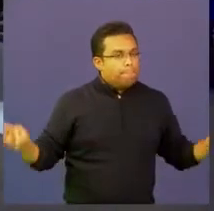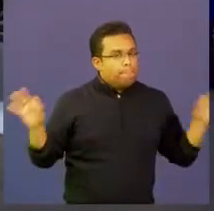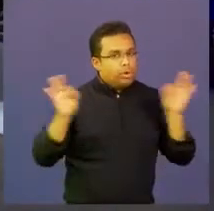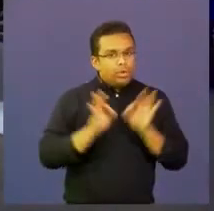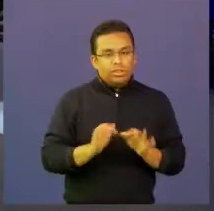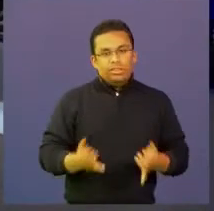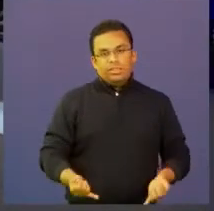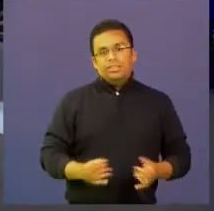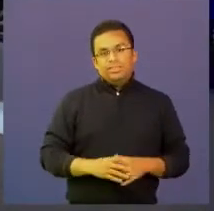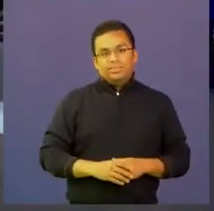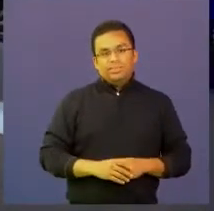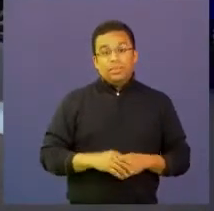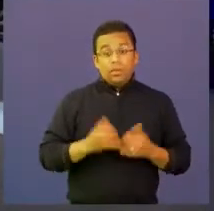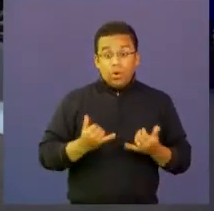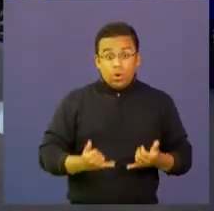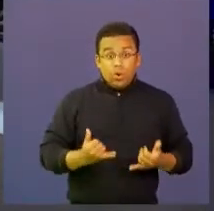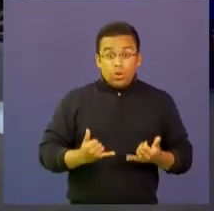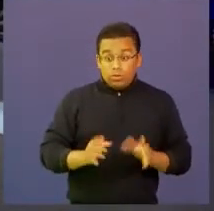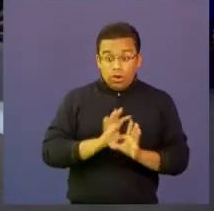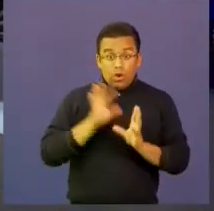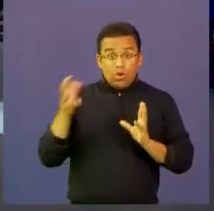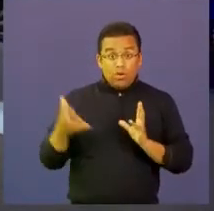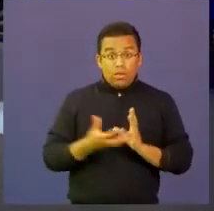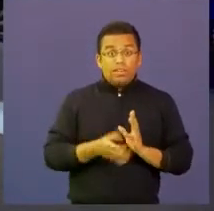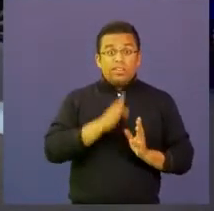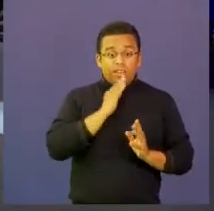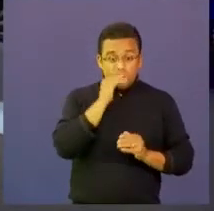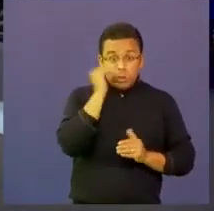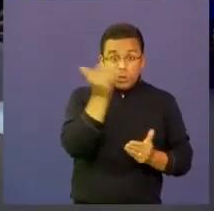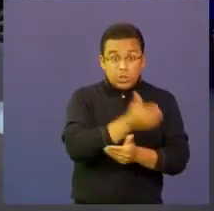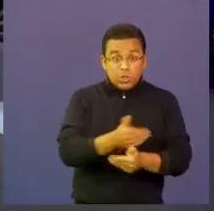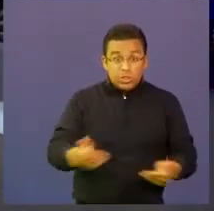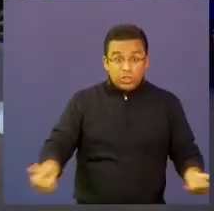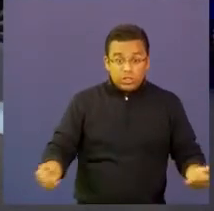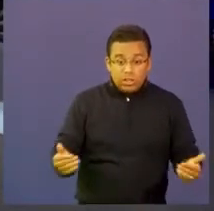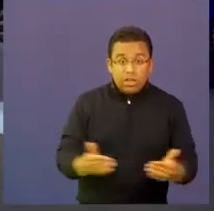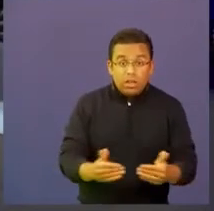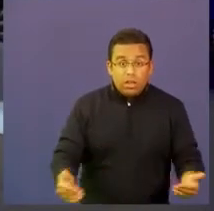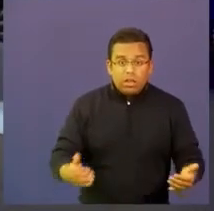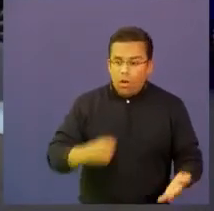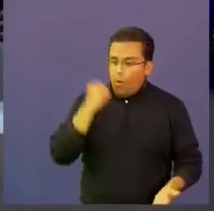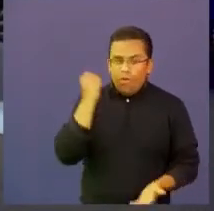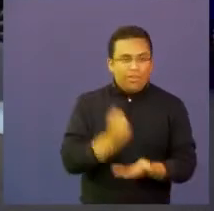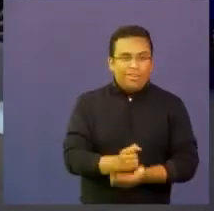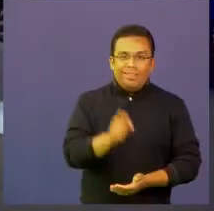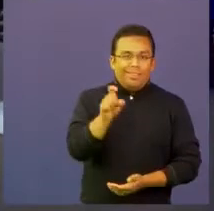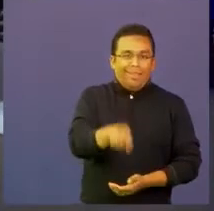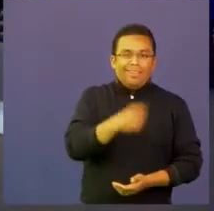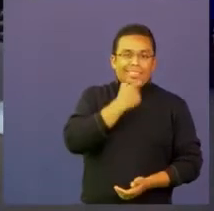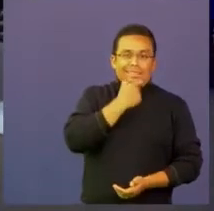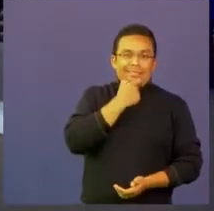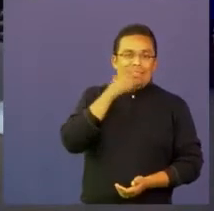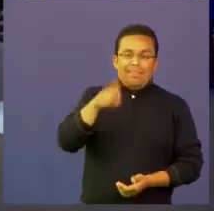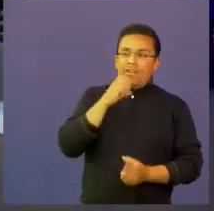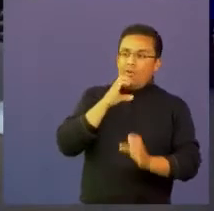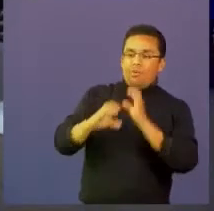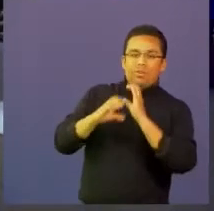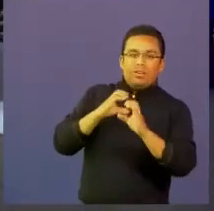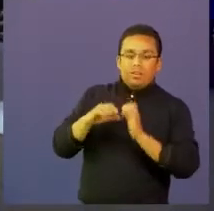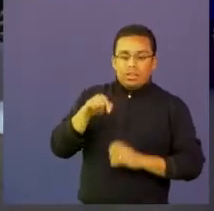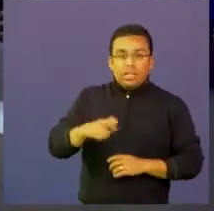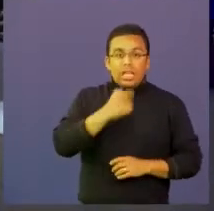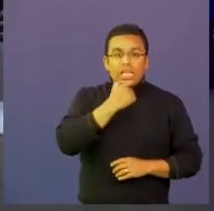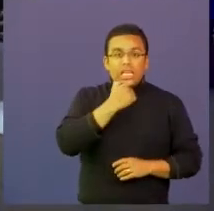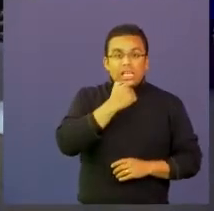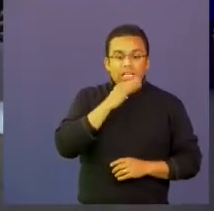en el mundo de la globalización los niños hoy tienen ya es una obligación aprender inglés para poderse comunicar es el idioma